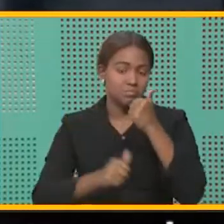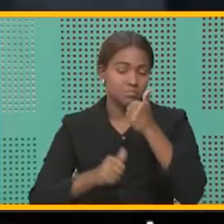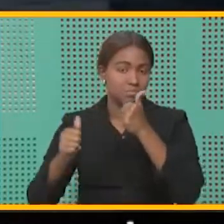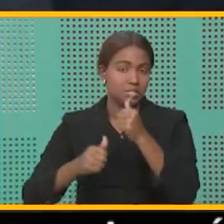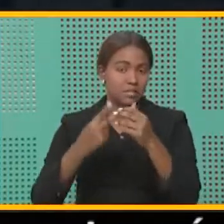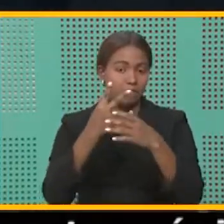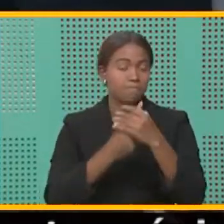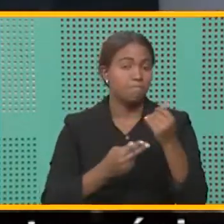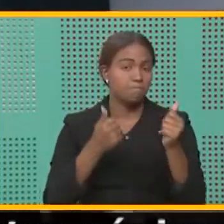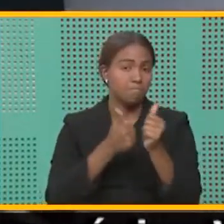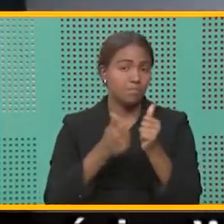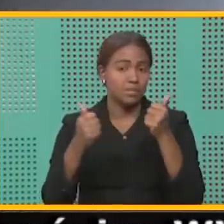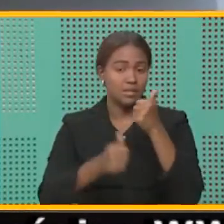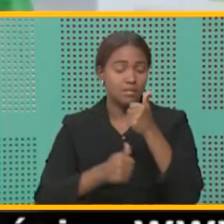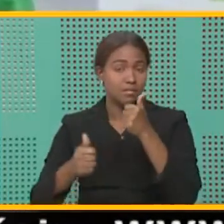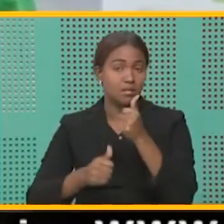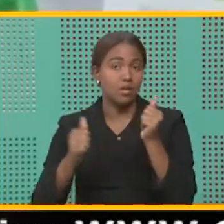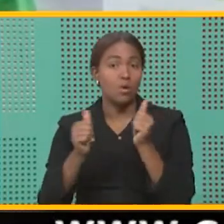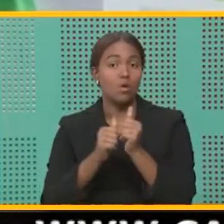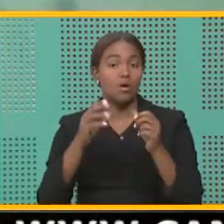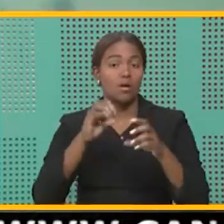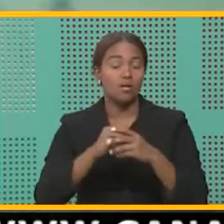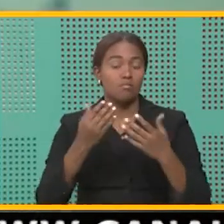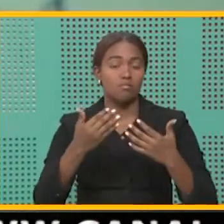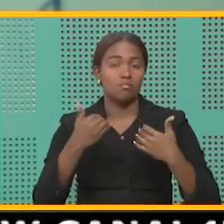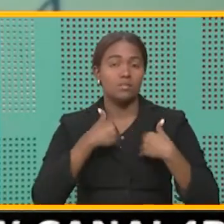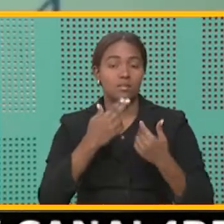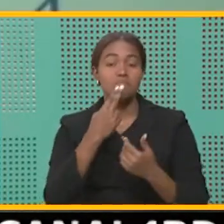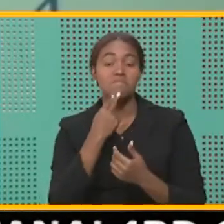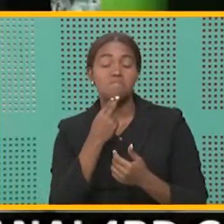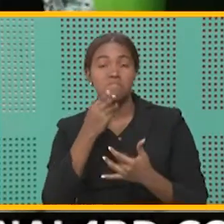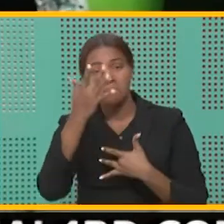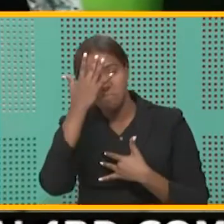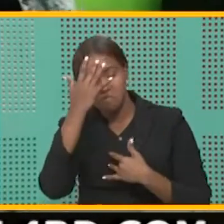regímenes y de planes con hipertensión y diabetes.